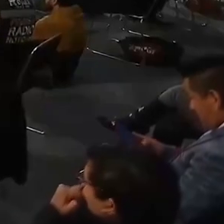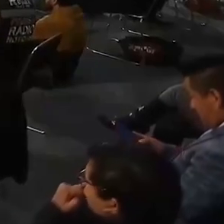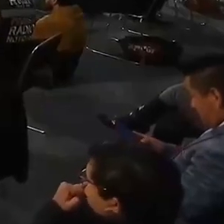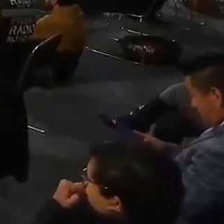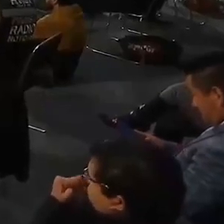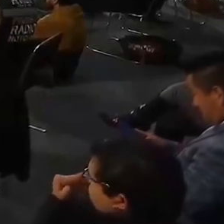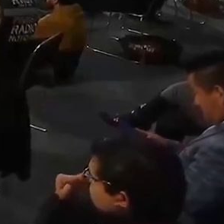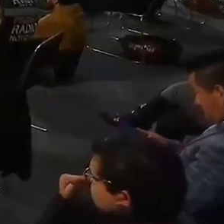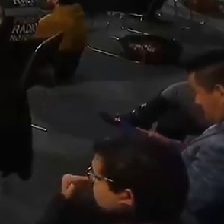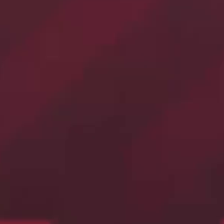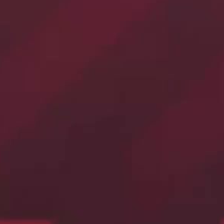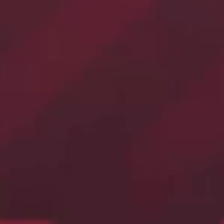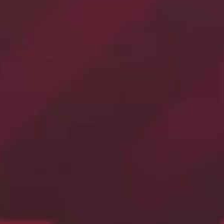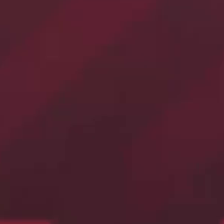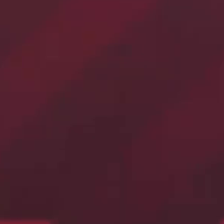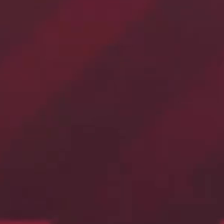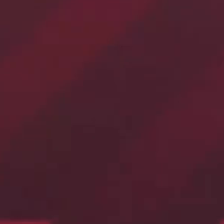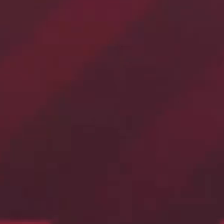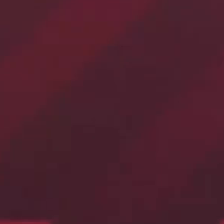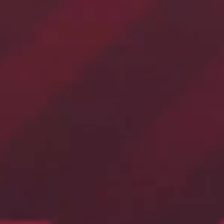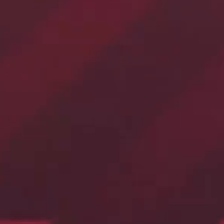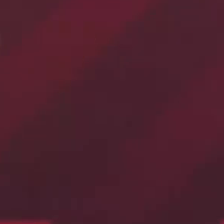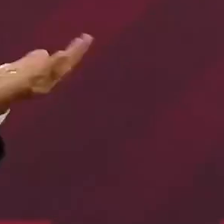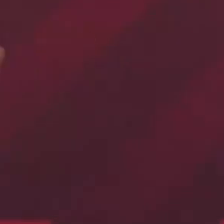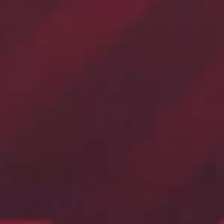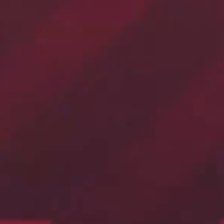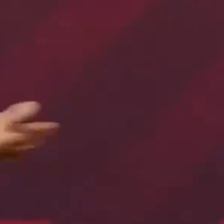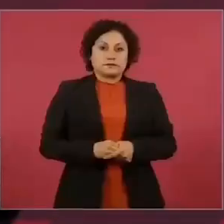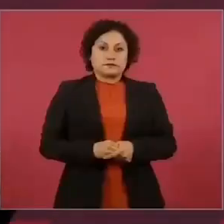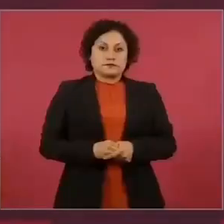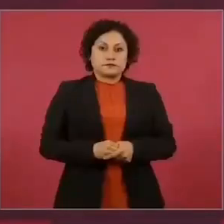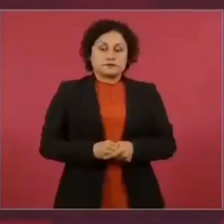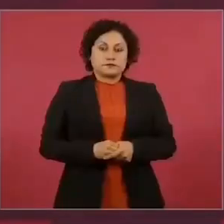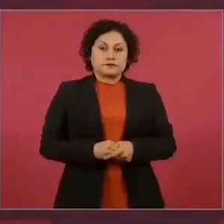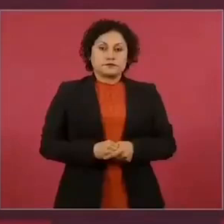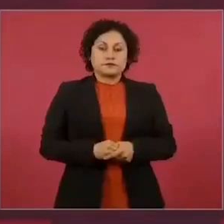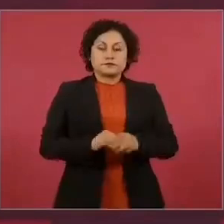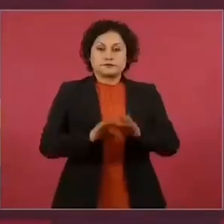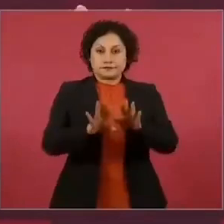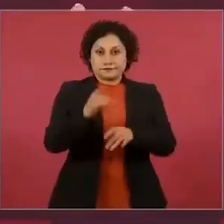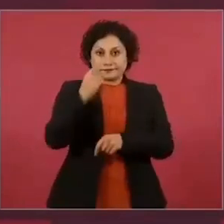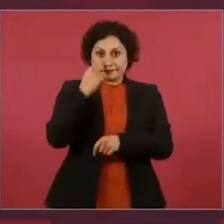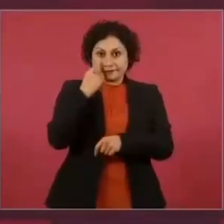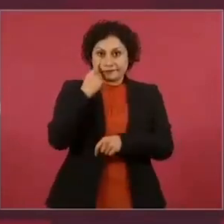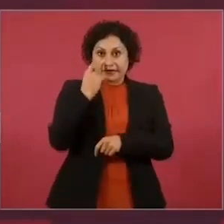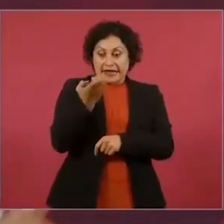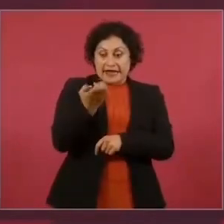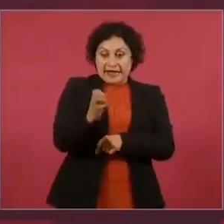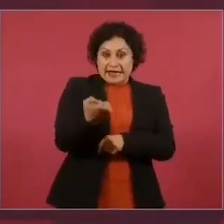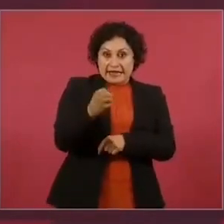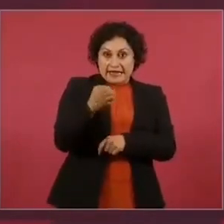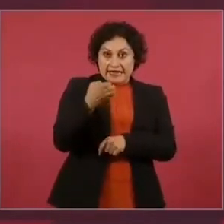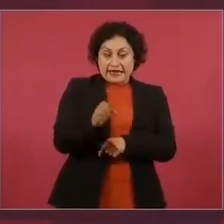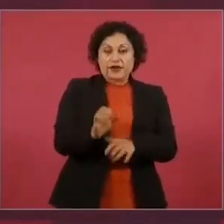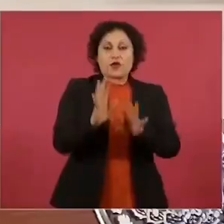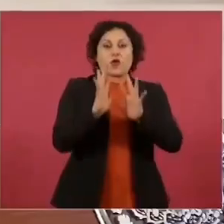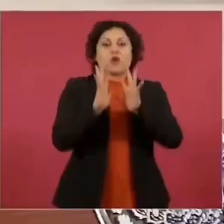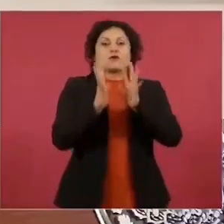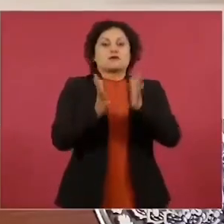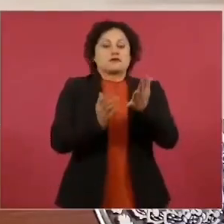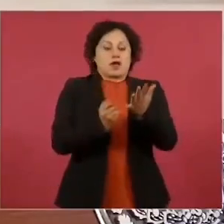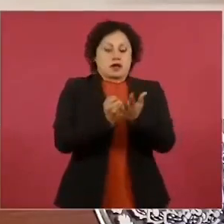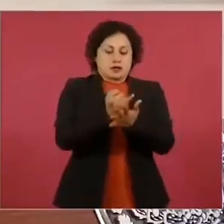separe la Guardia Nacional de la Secretaría de Defensa y eso nos va a generar muchos problemas. Entonces,